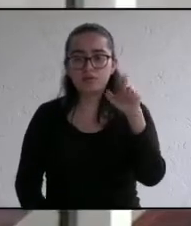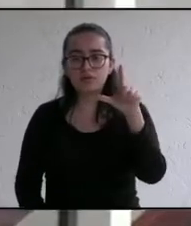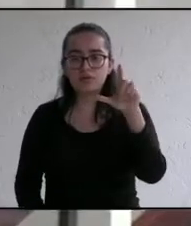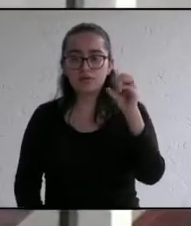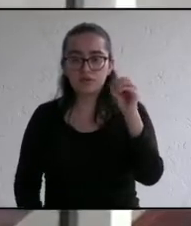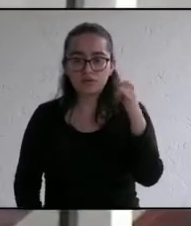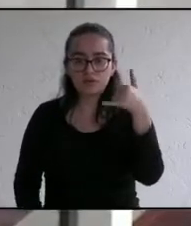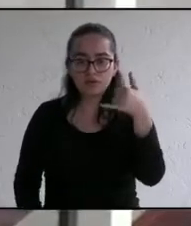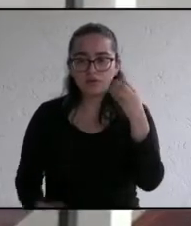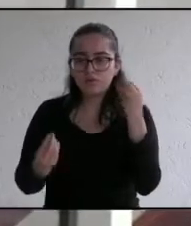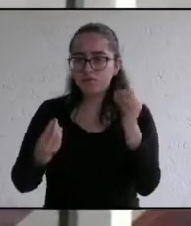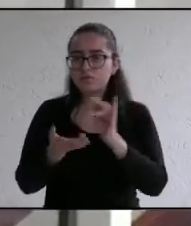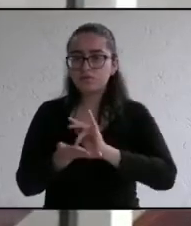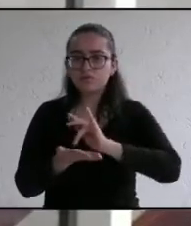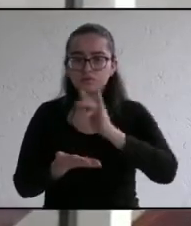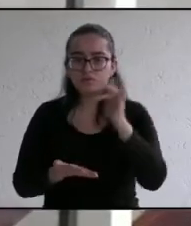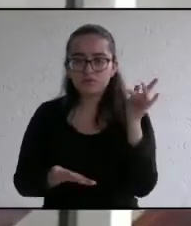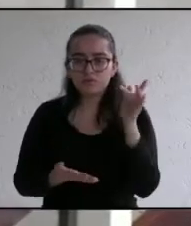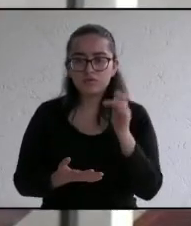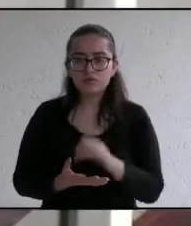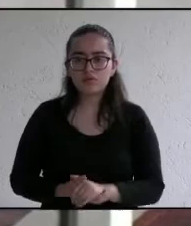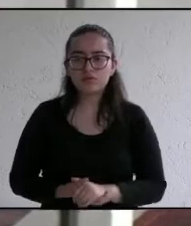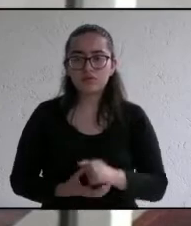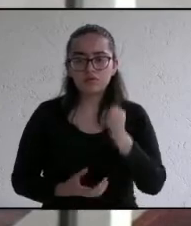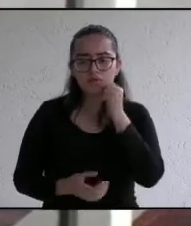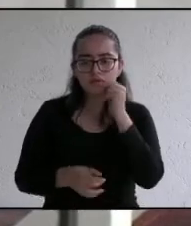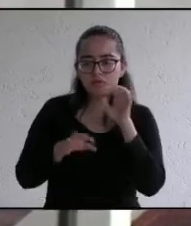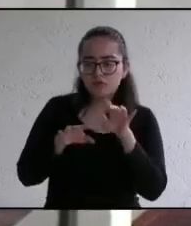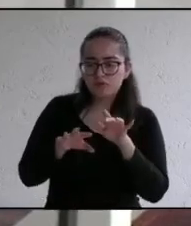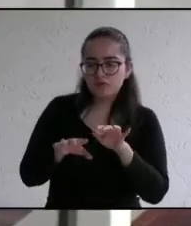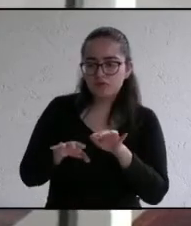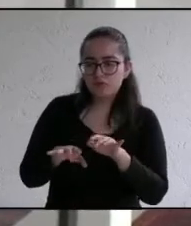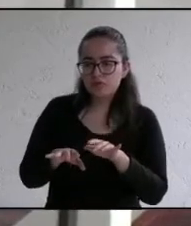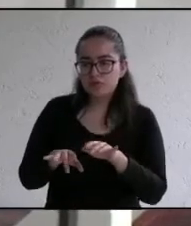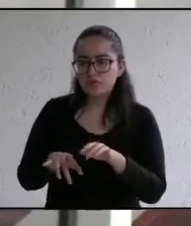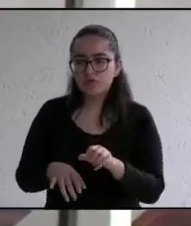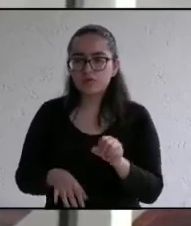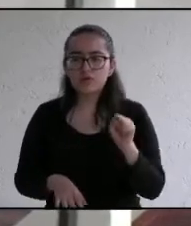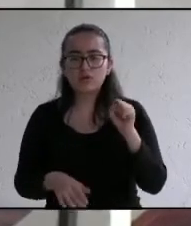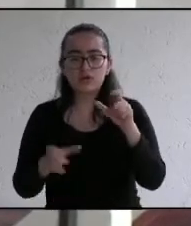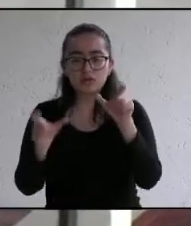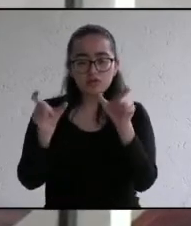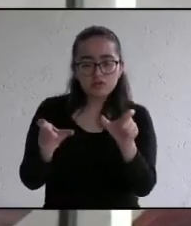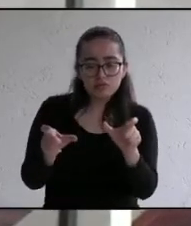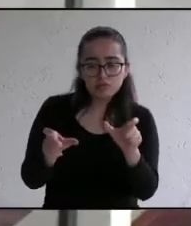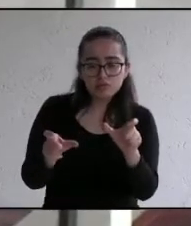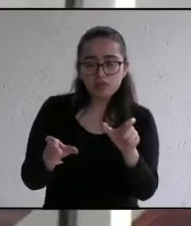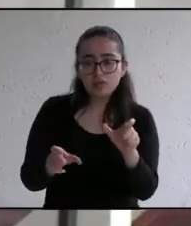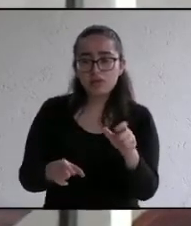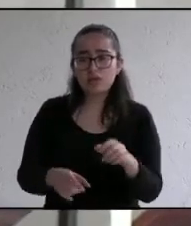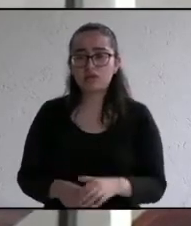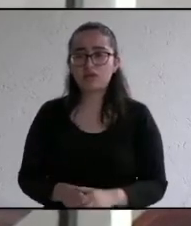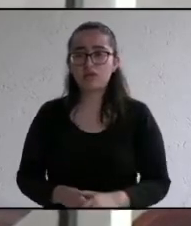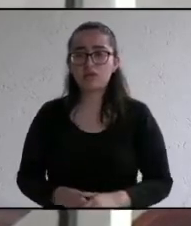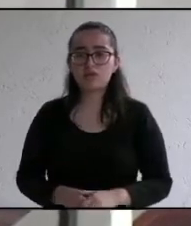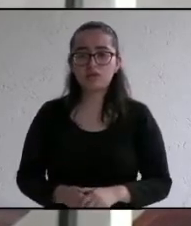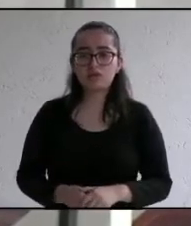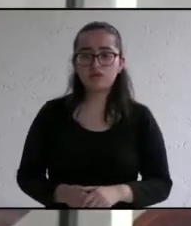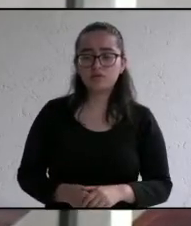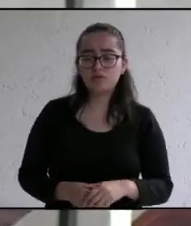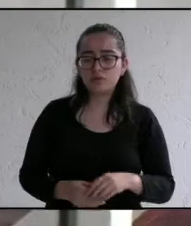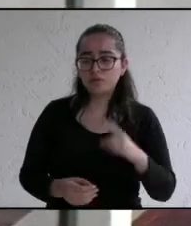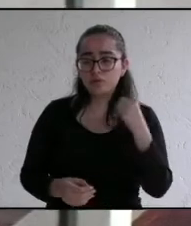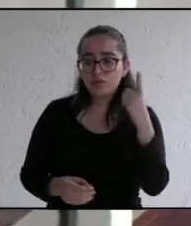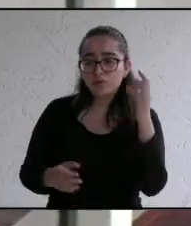Muchísimas gracias el secretario ejecutivo del sistema nacional de seguridad pública nos señala que es necesario contar con